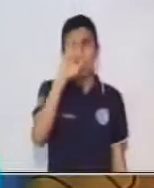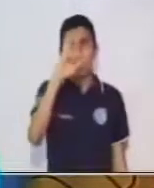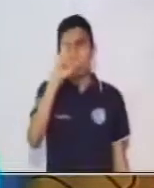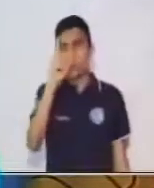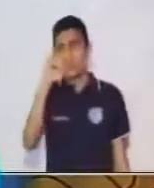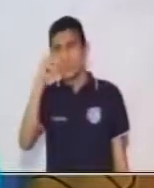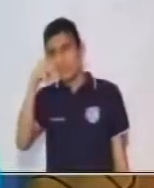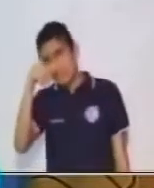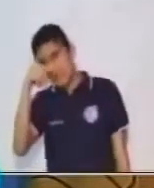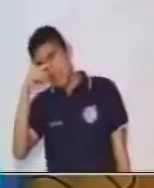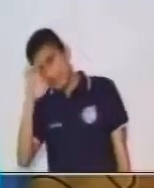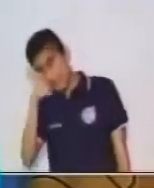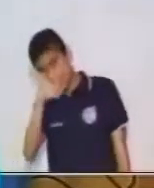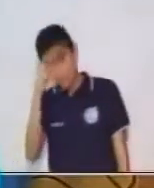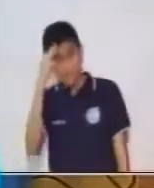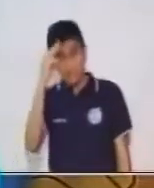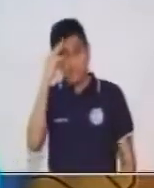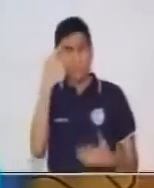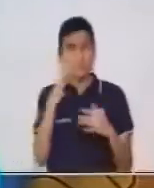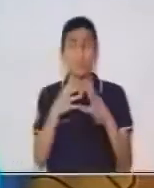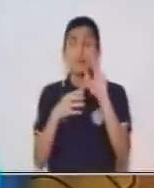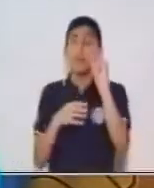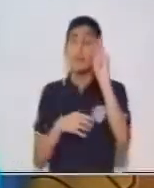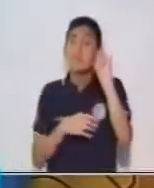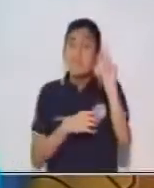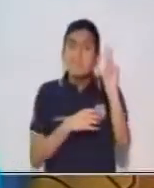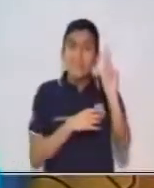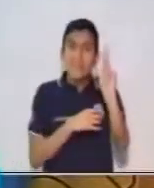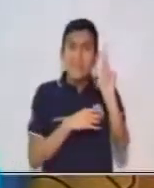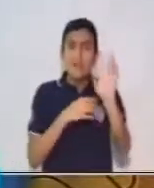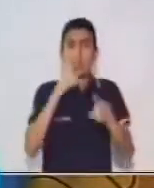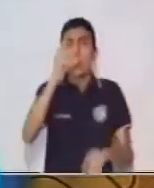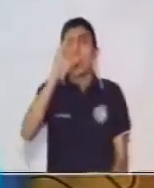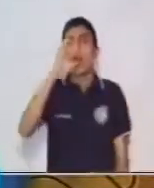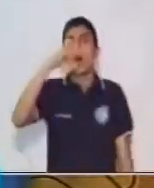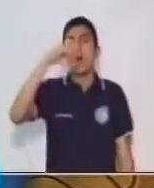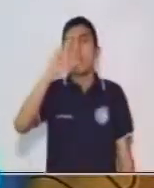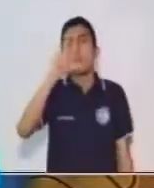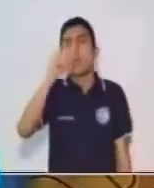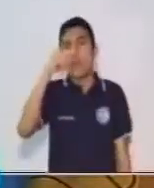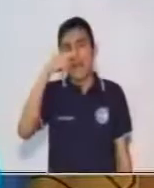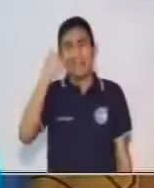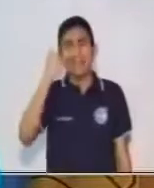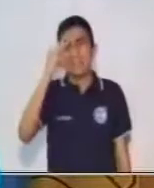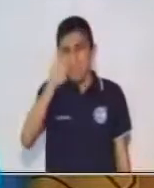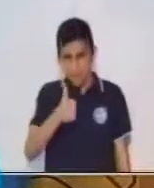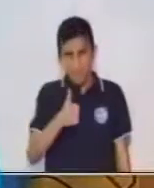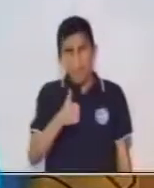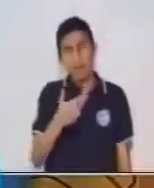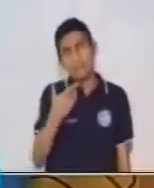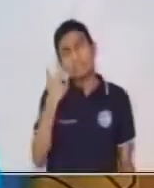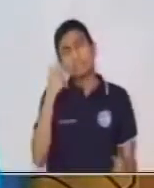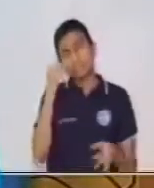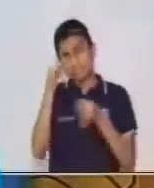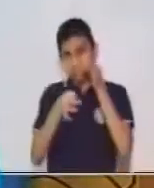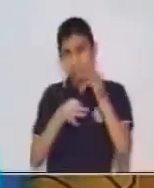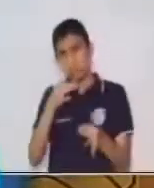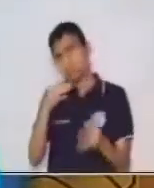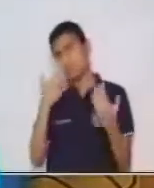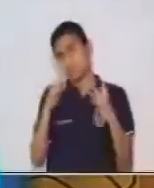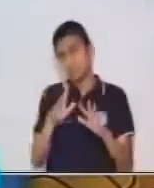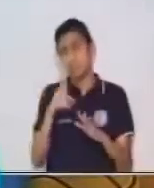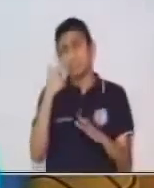Y si nosotros nos recordamos, la Y es una copulativa. Por lo tanto, va a ser un nexo coordinante y vamos a